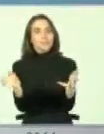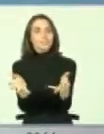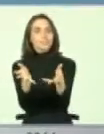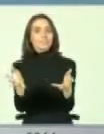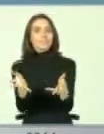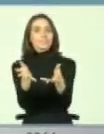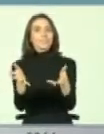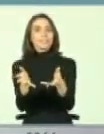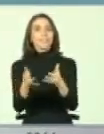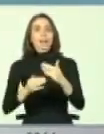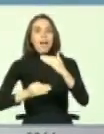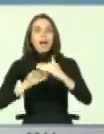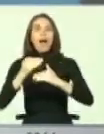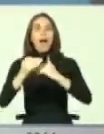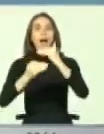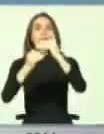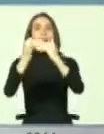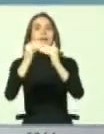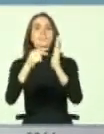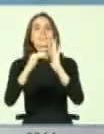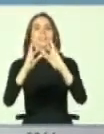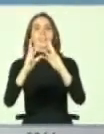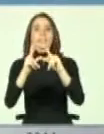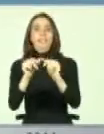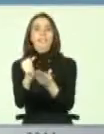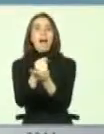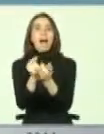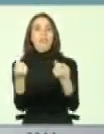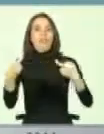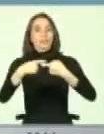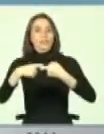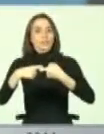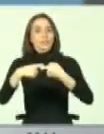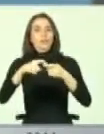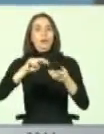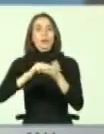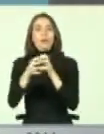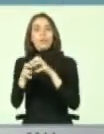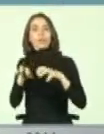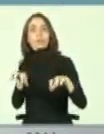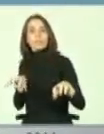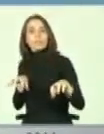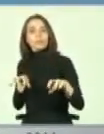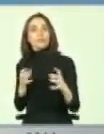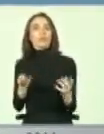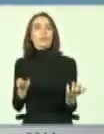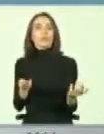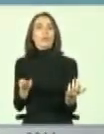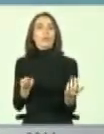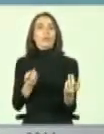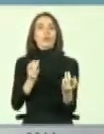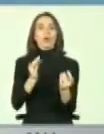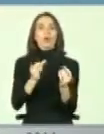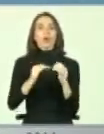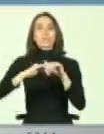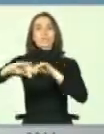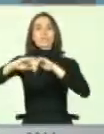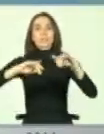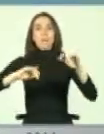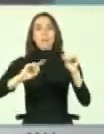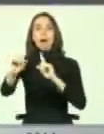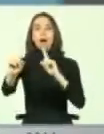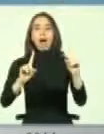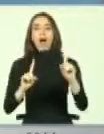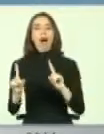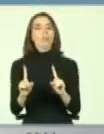a que se avance en este nivel de la sociedad, yo creo que las divisiones o manejarse por separado no